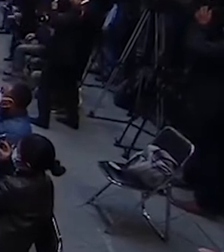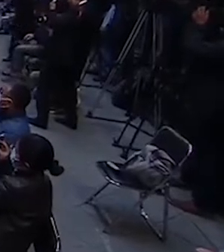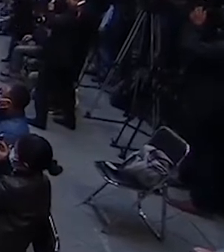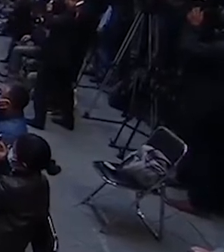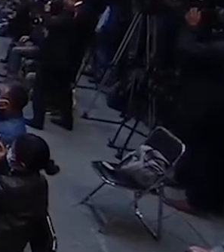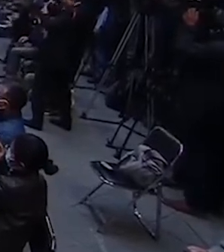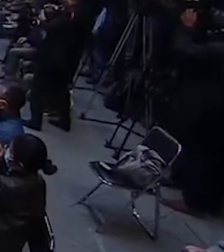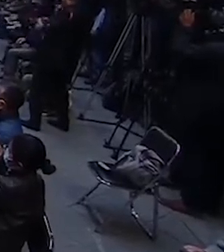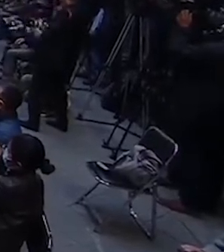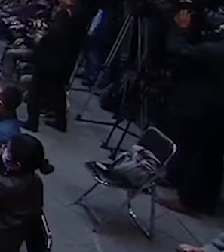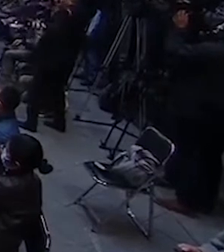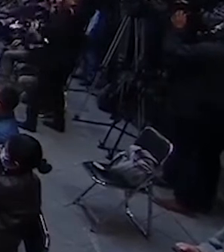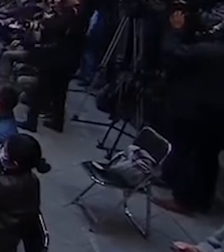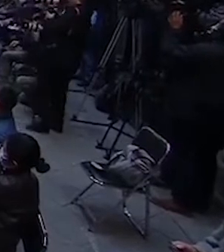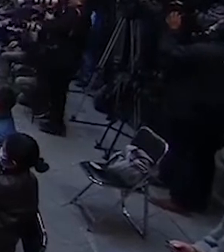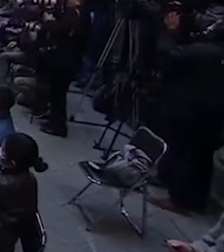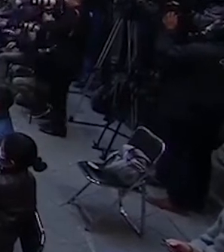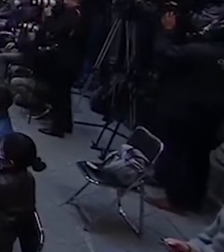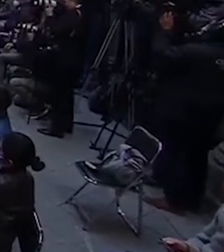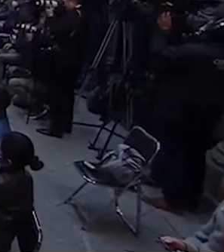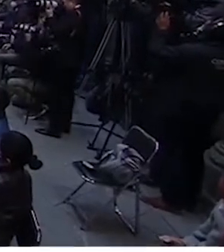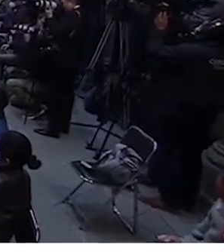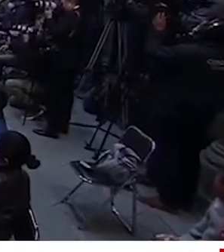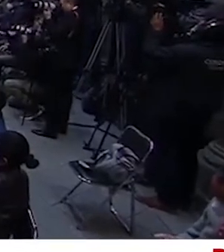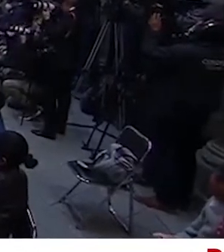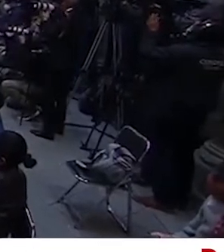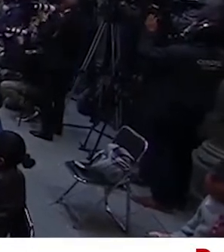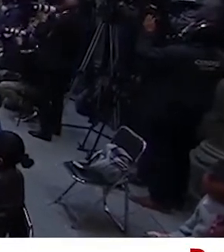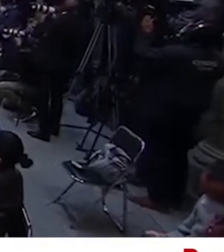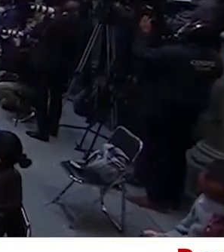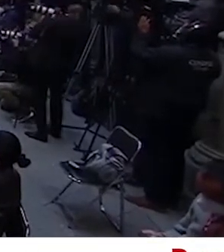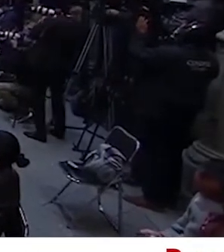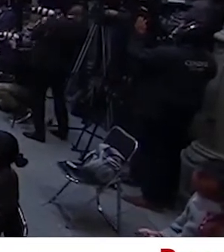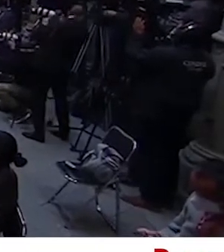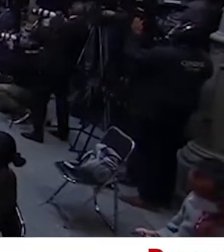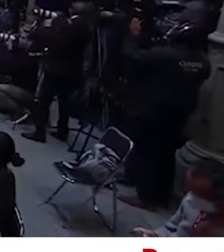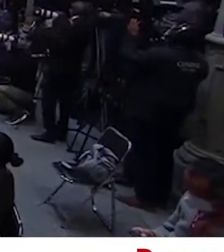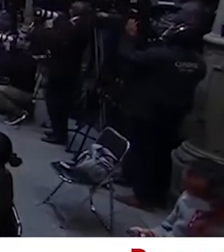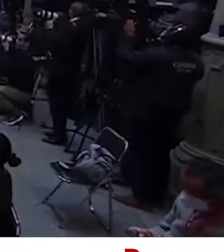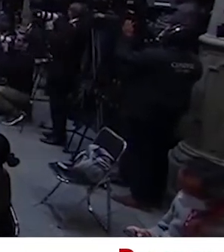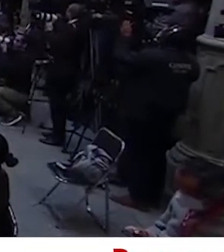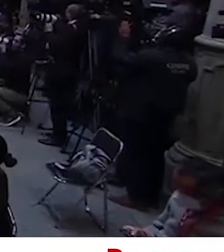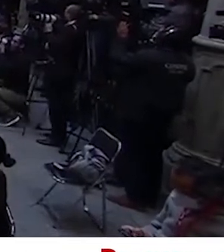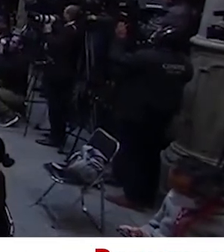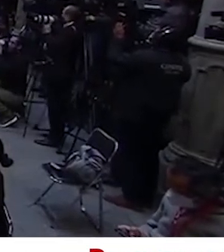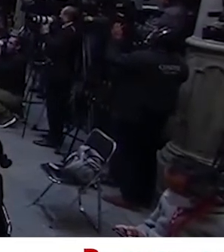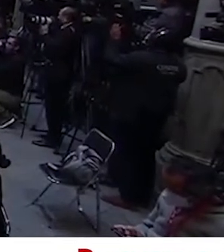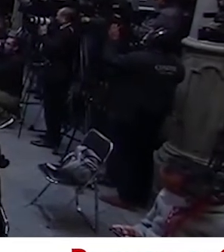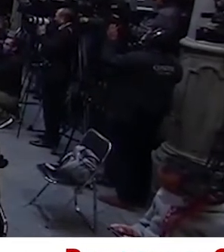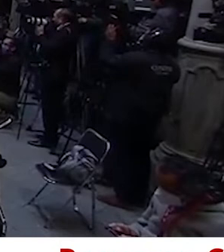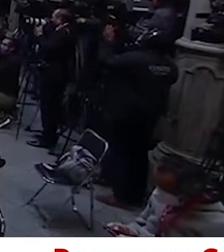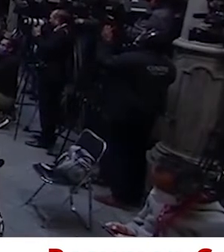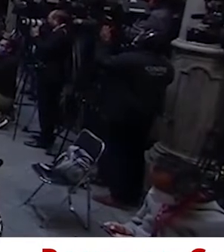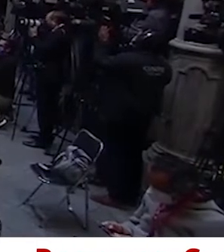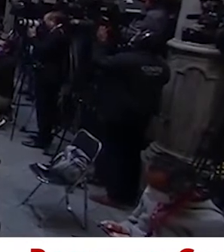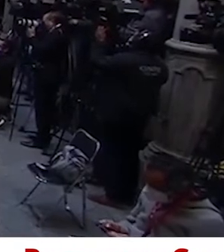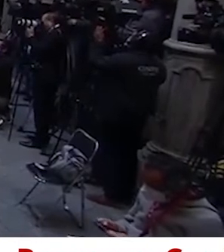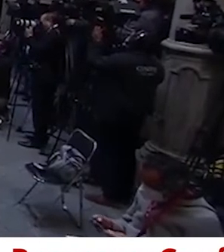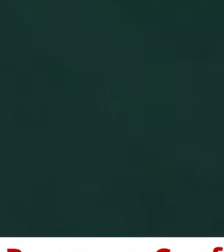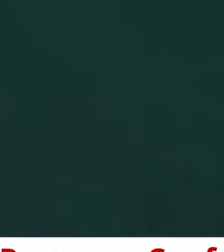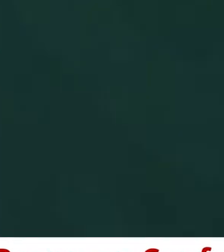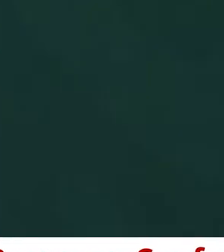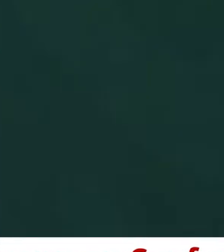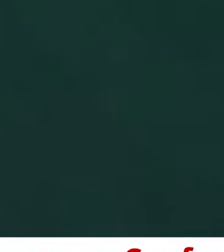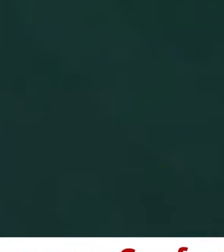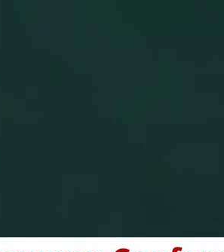Bueno, nos da muchísimo gusto estar aquí, en este antiguo ayuntamiento, en este